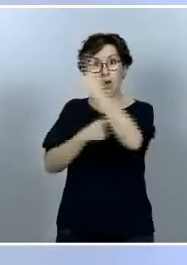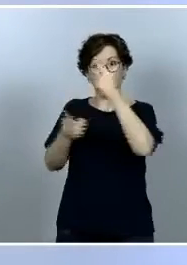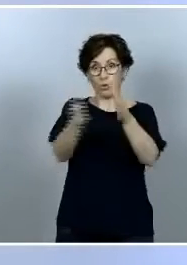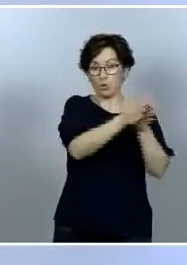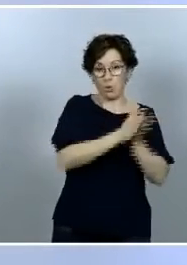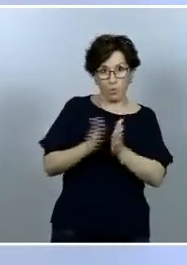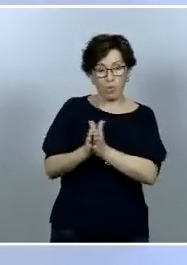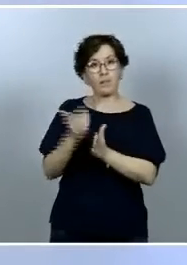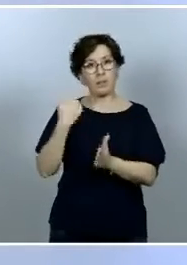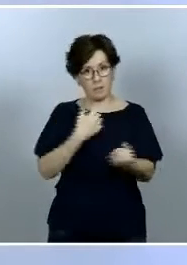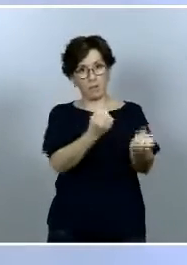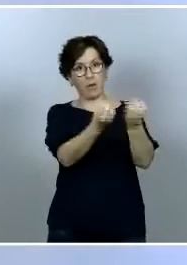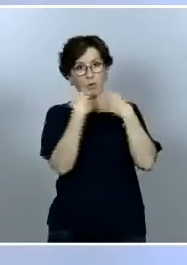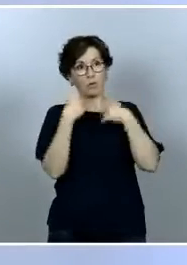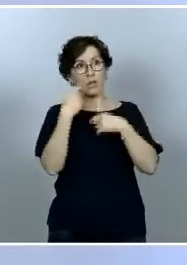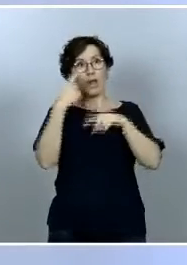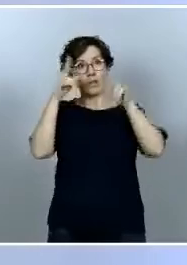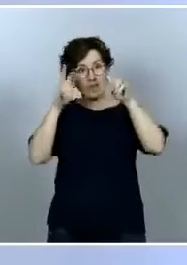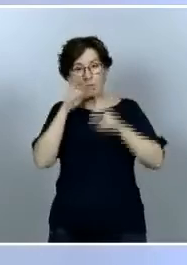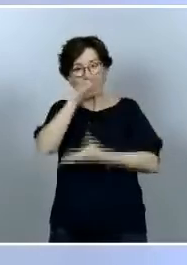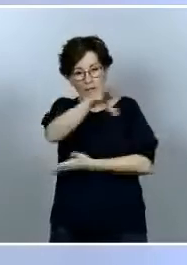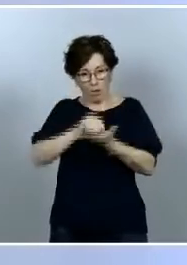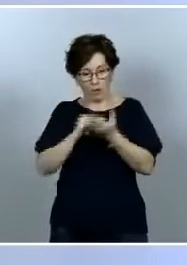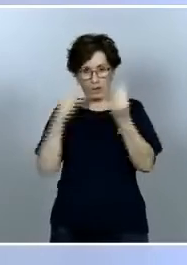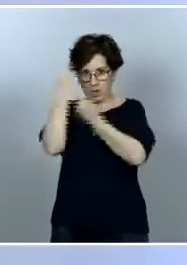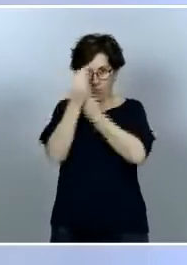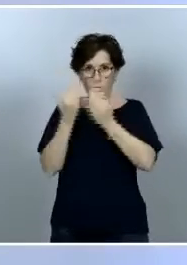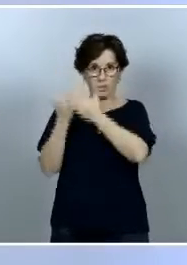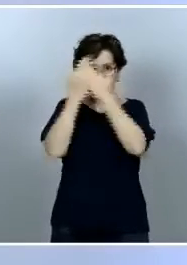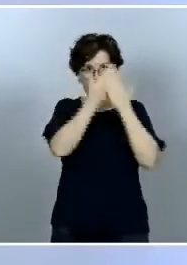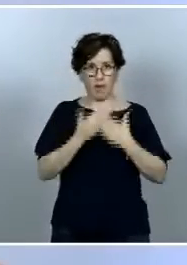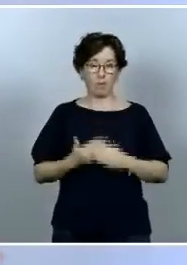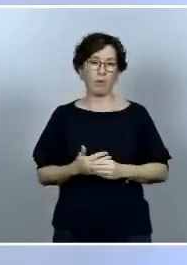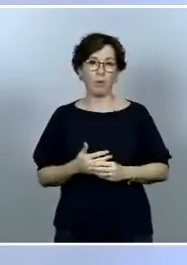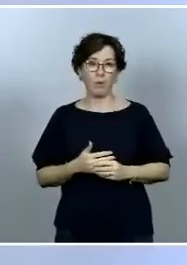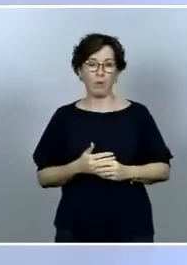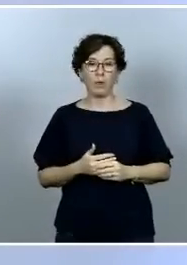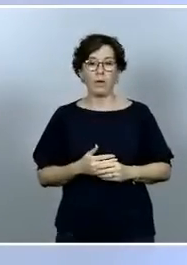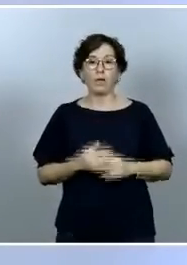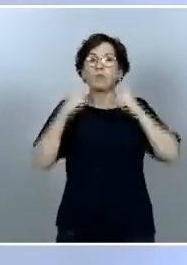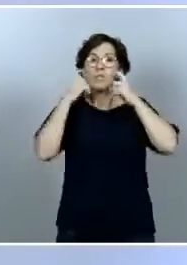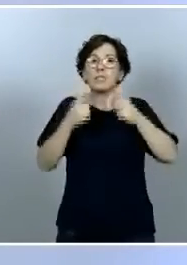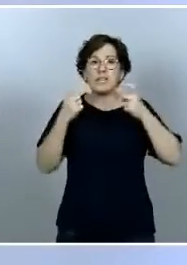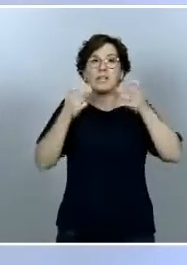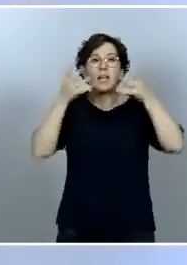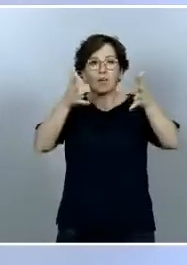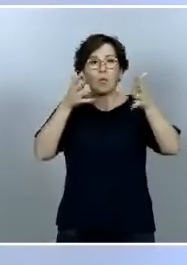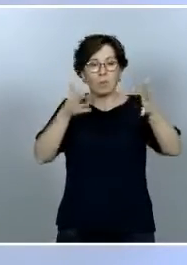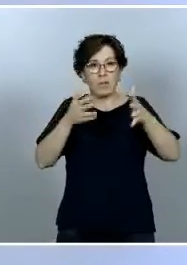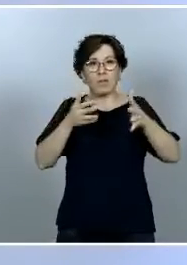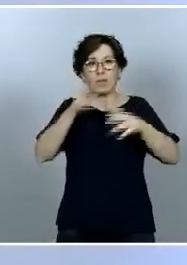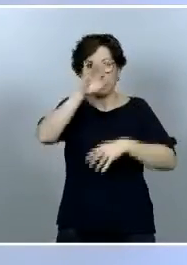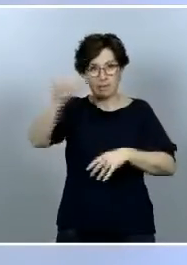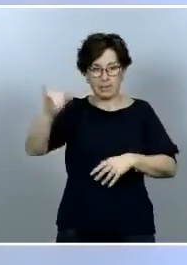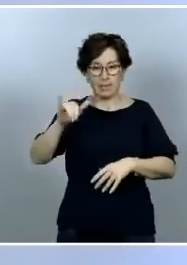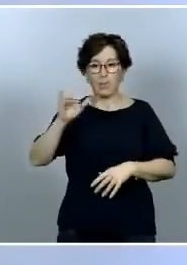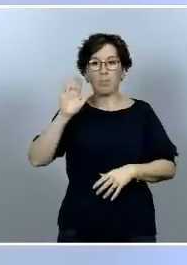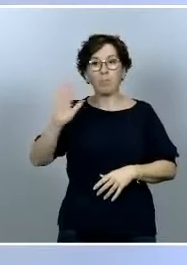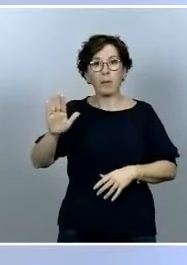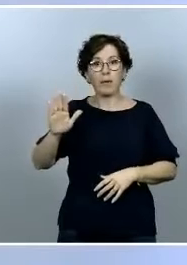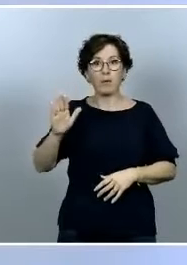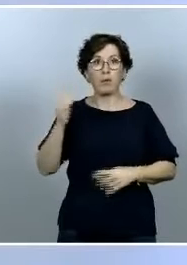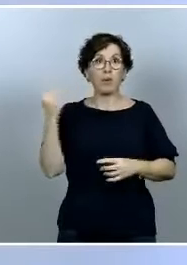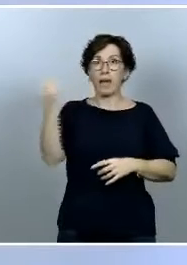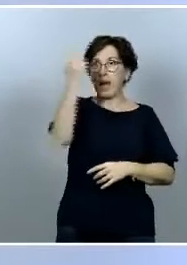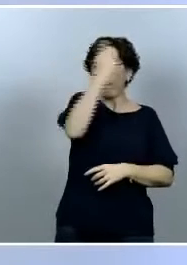algunas cuestiones que estamos estudiando por tanto vamos a intentar dar unas recomendaciones unas guías pero insisto en un estado compuesto cada uno tiene que